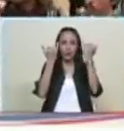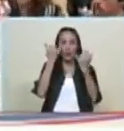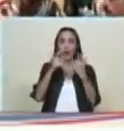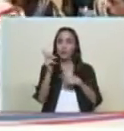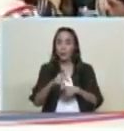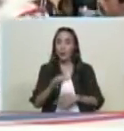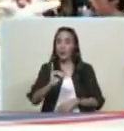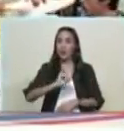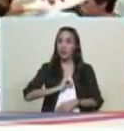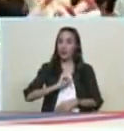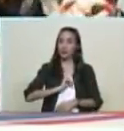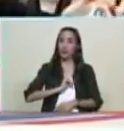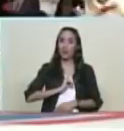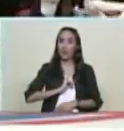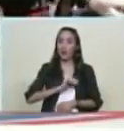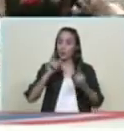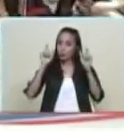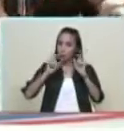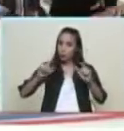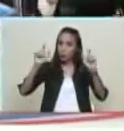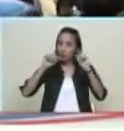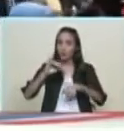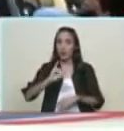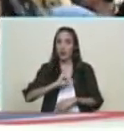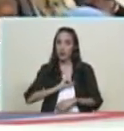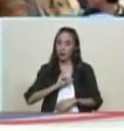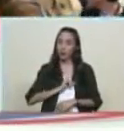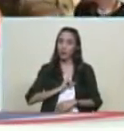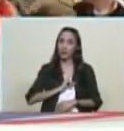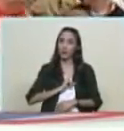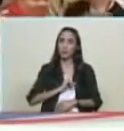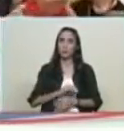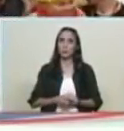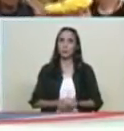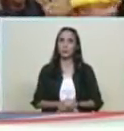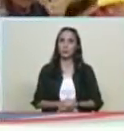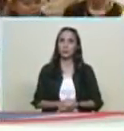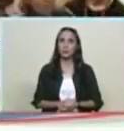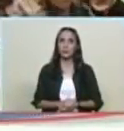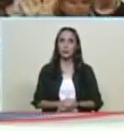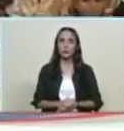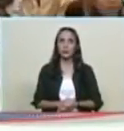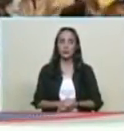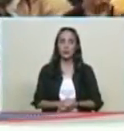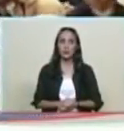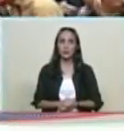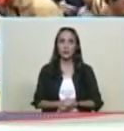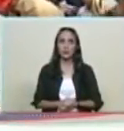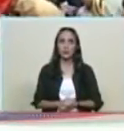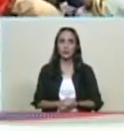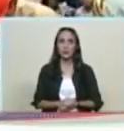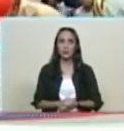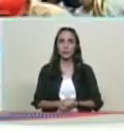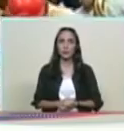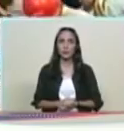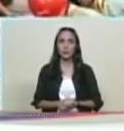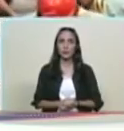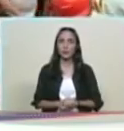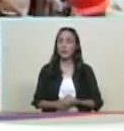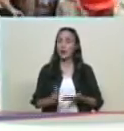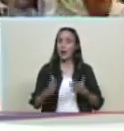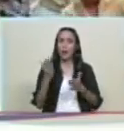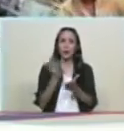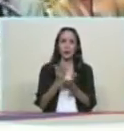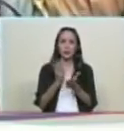nacional la espiritualidad nacional Ernesto nuestra espiritualidad lo que